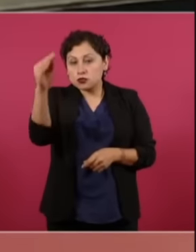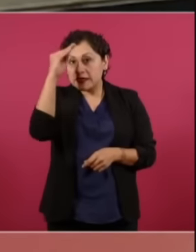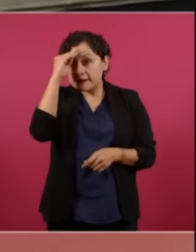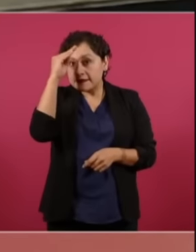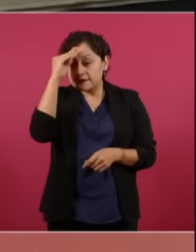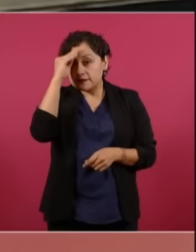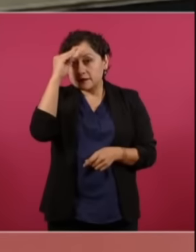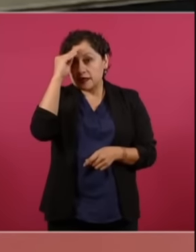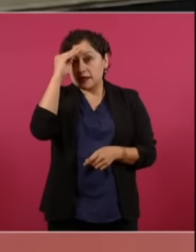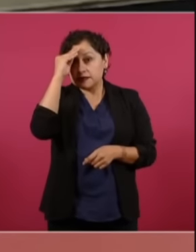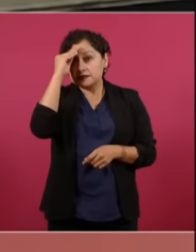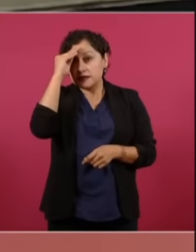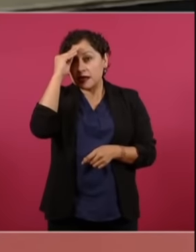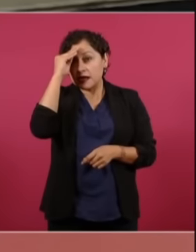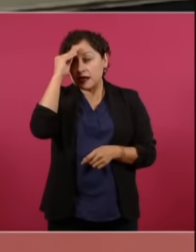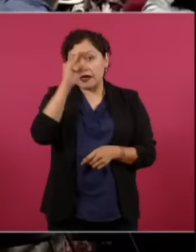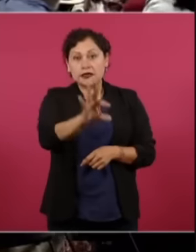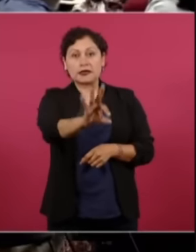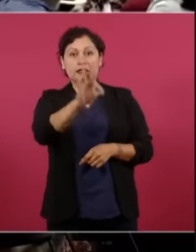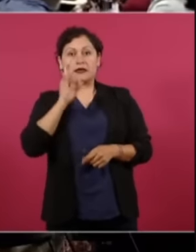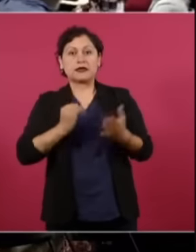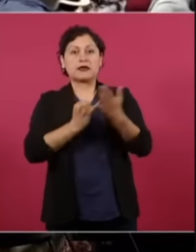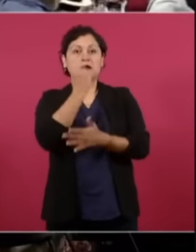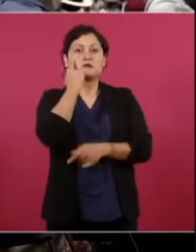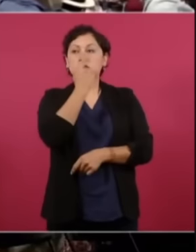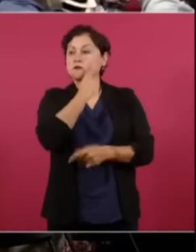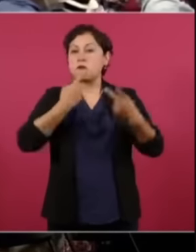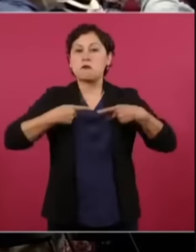elija el pueblo a jueces y magistrados